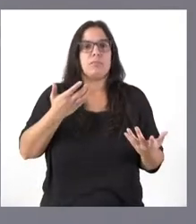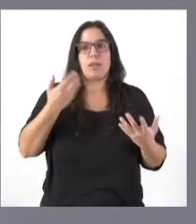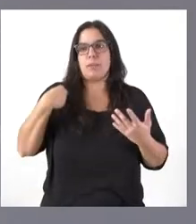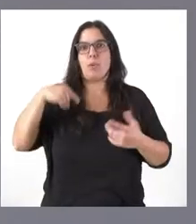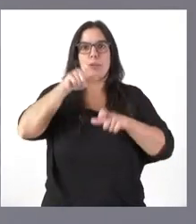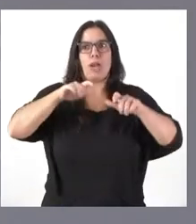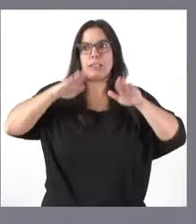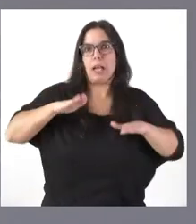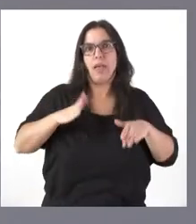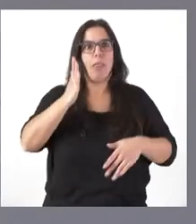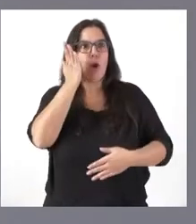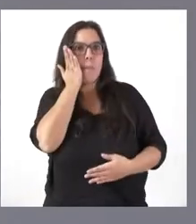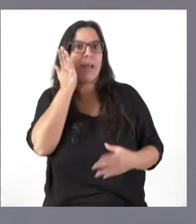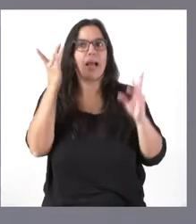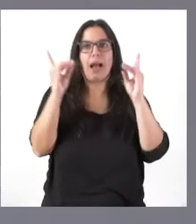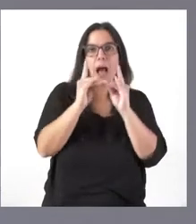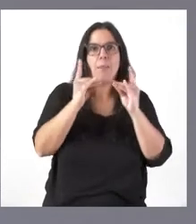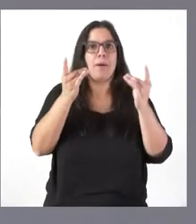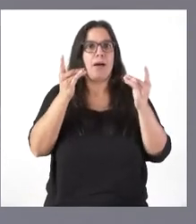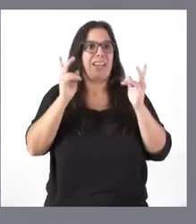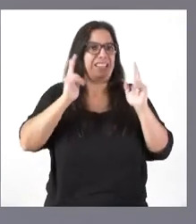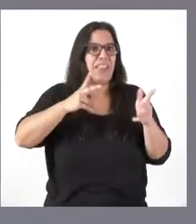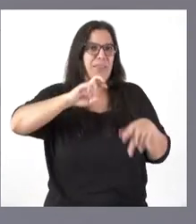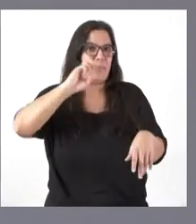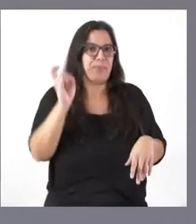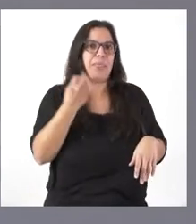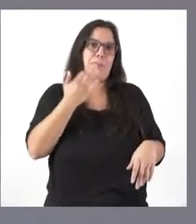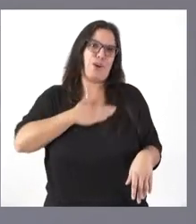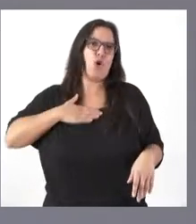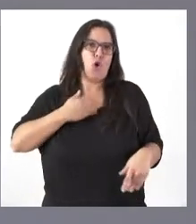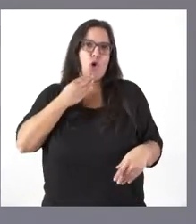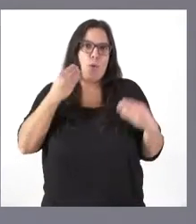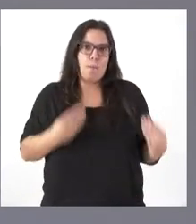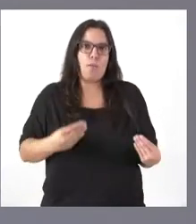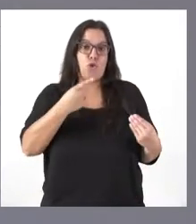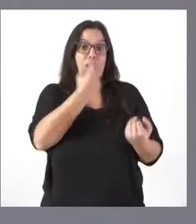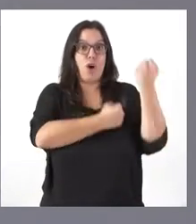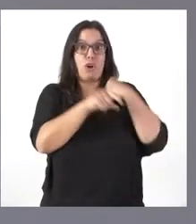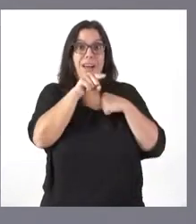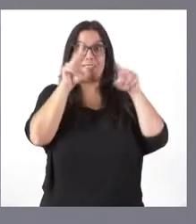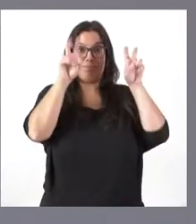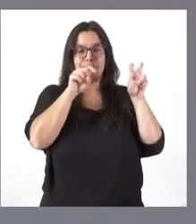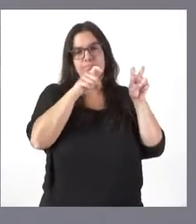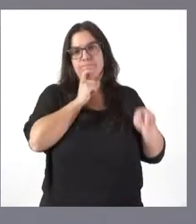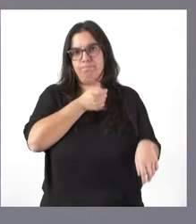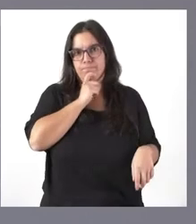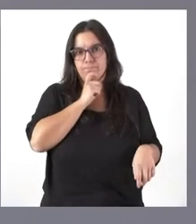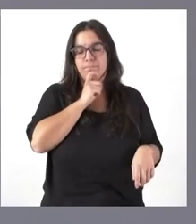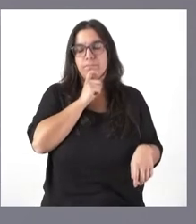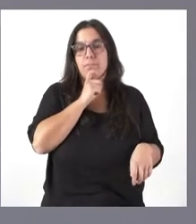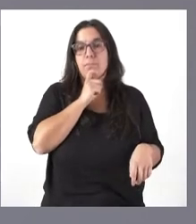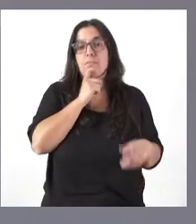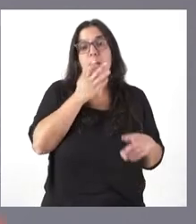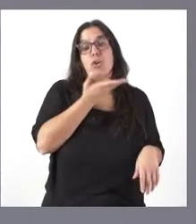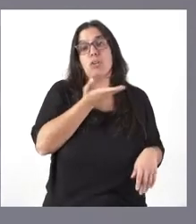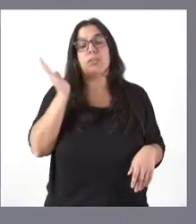personas todo el tiempo que requieren un mínimo confort en materia de temperaturas. Pero el